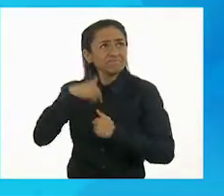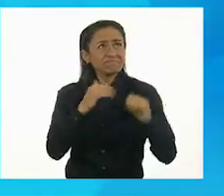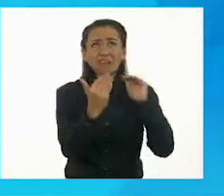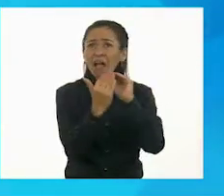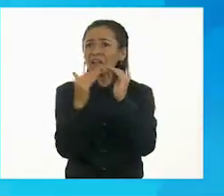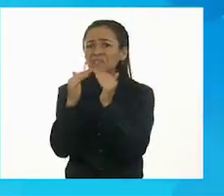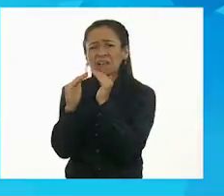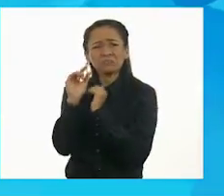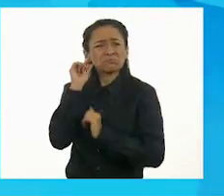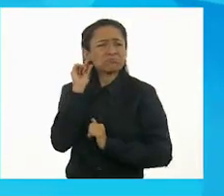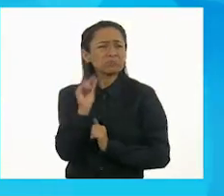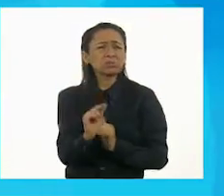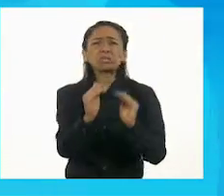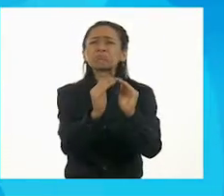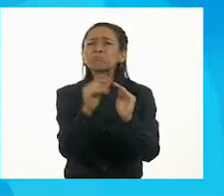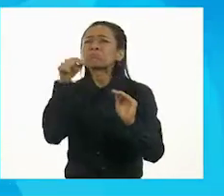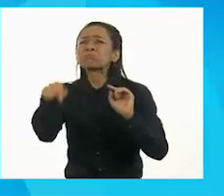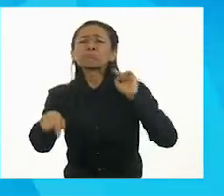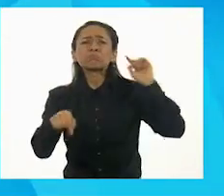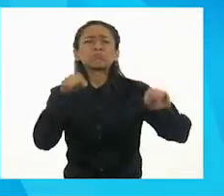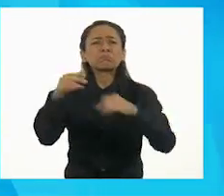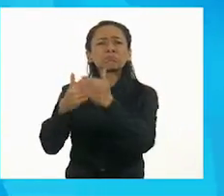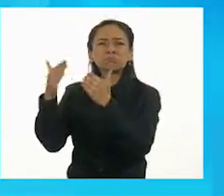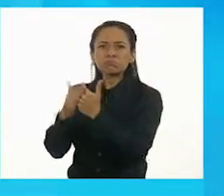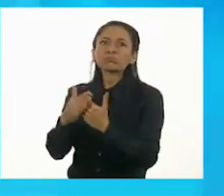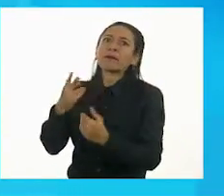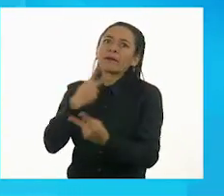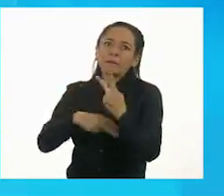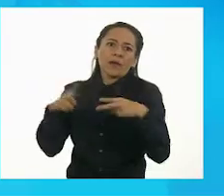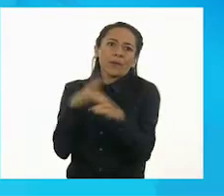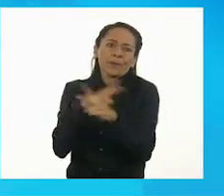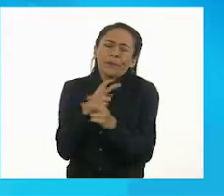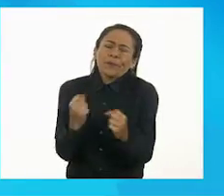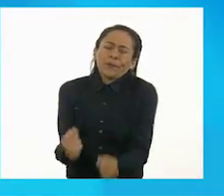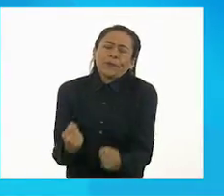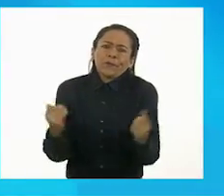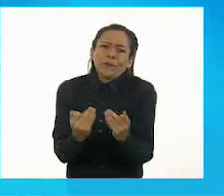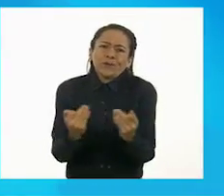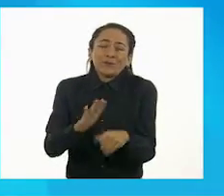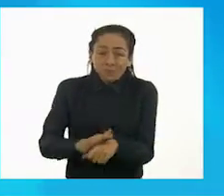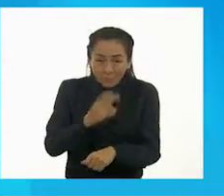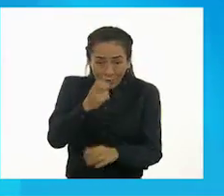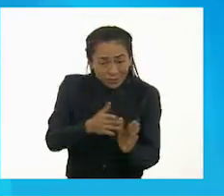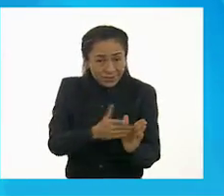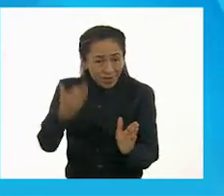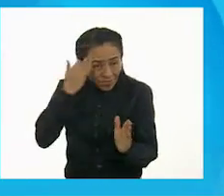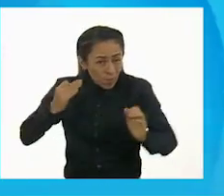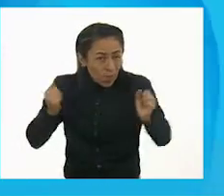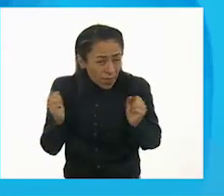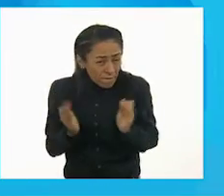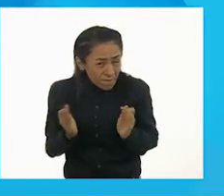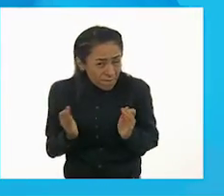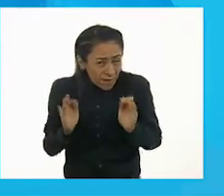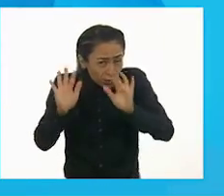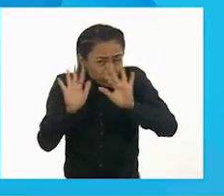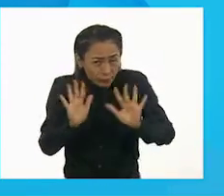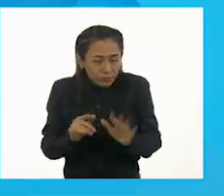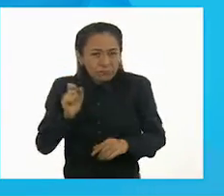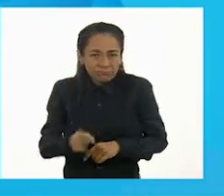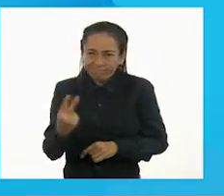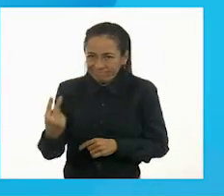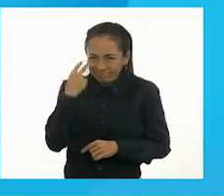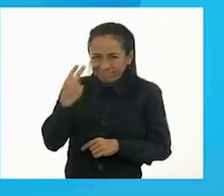siempre llega muy frío. Por lo tanto, siempre en invierno me verás tejiendo con la lana de estas ovejas unos